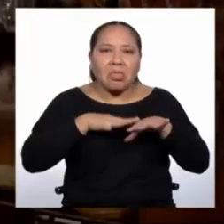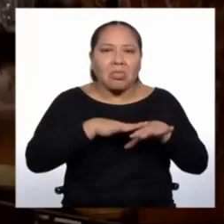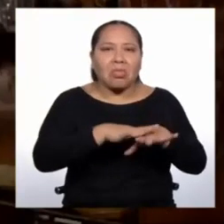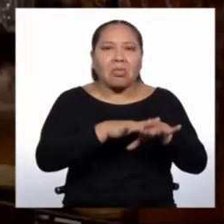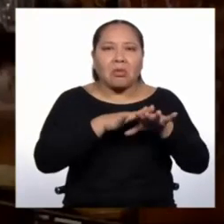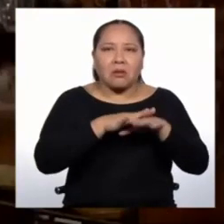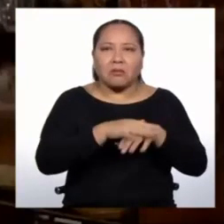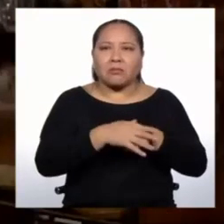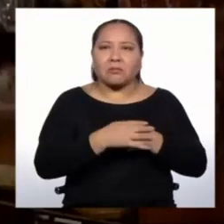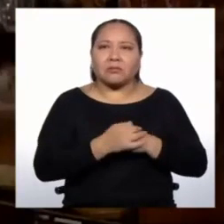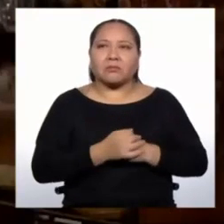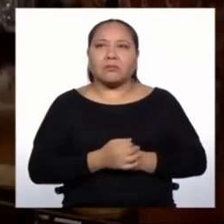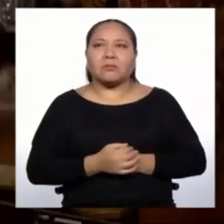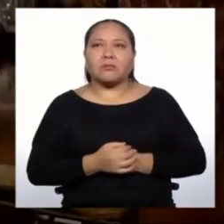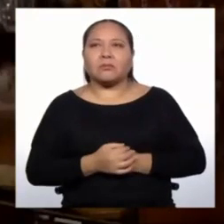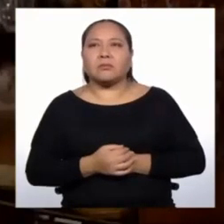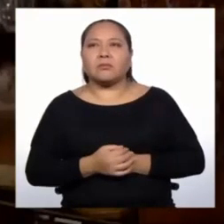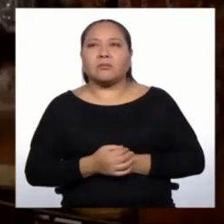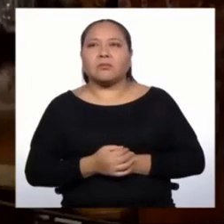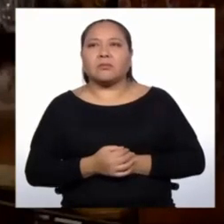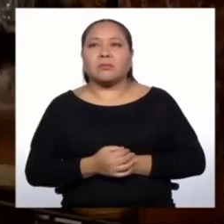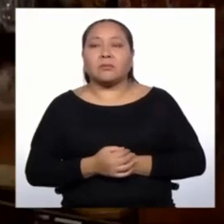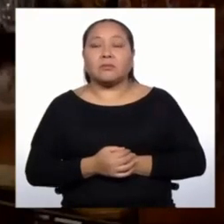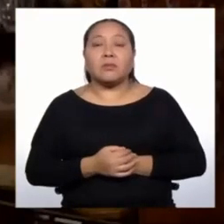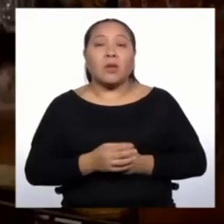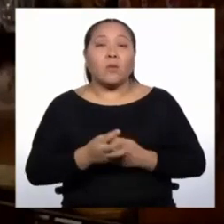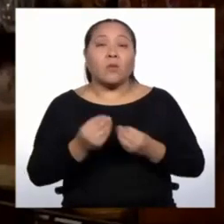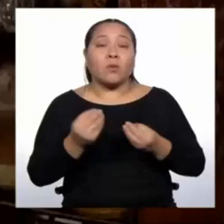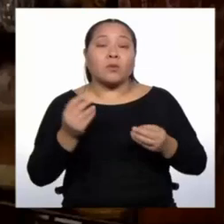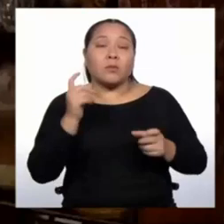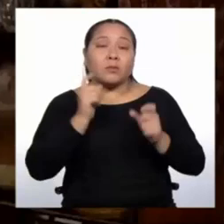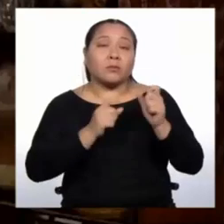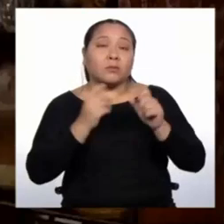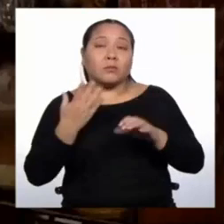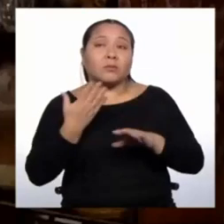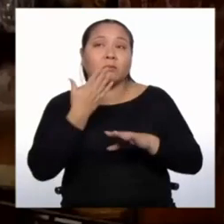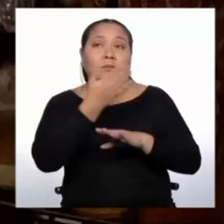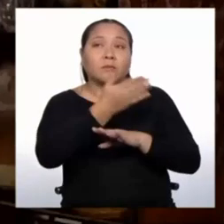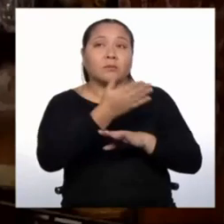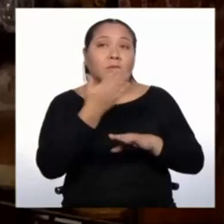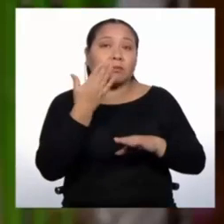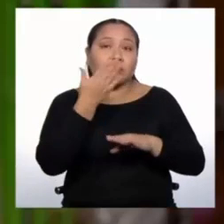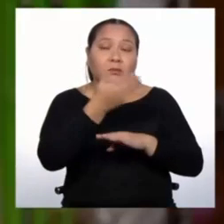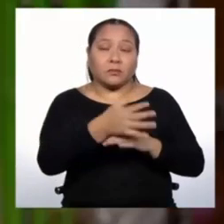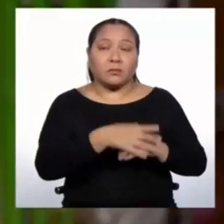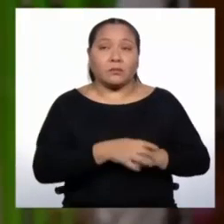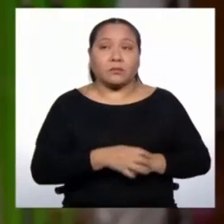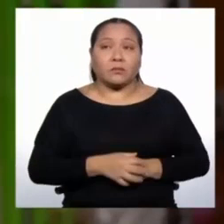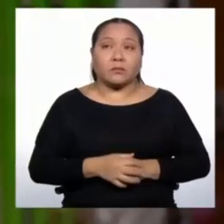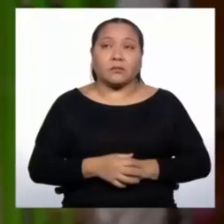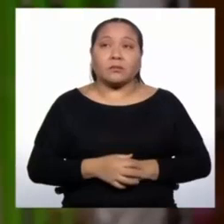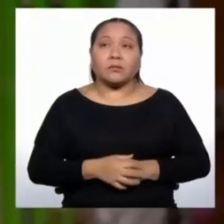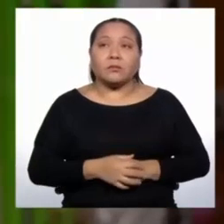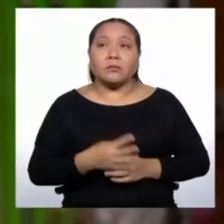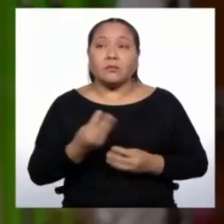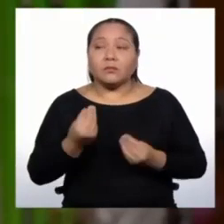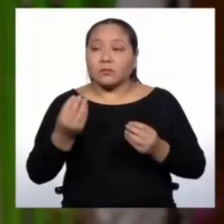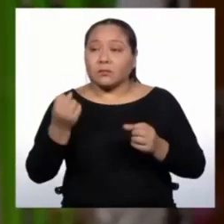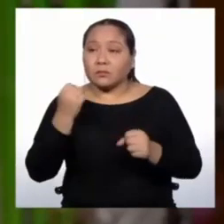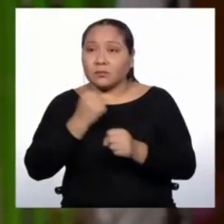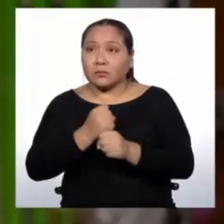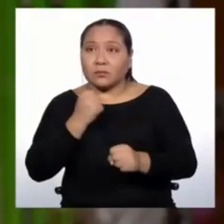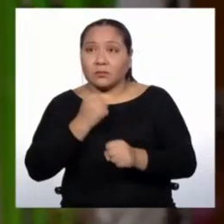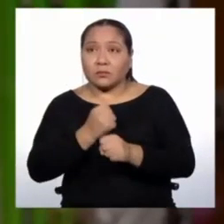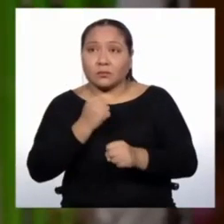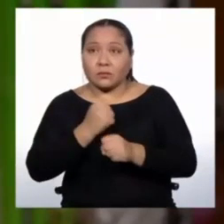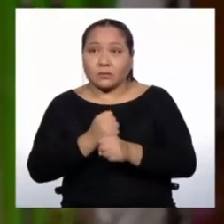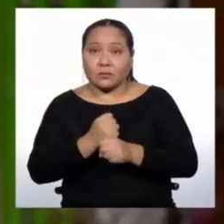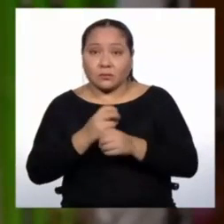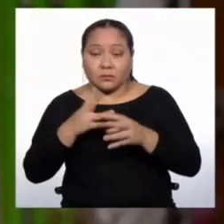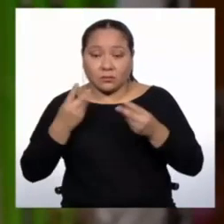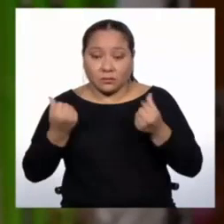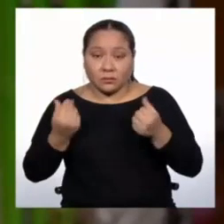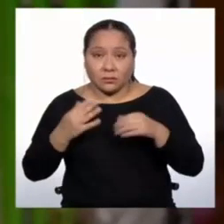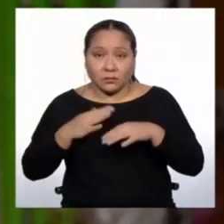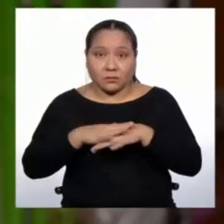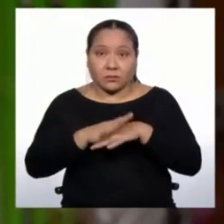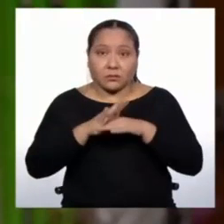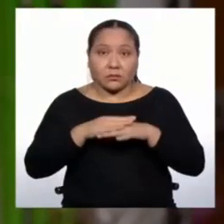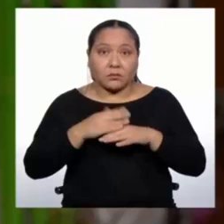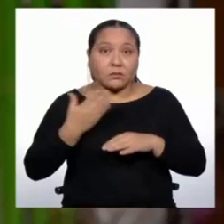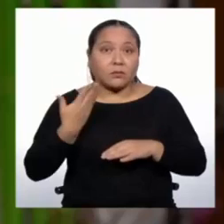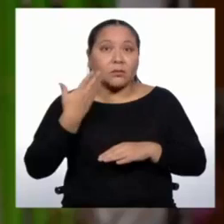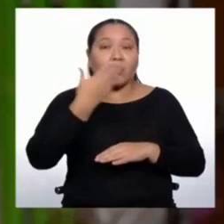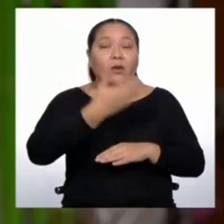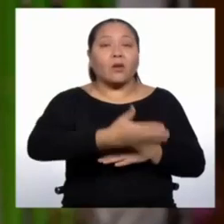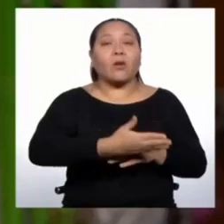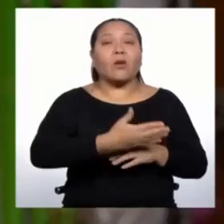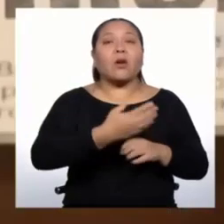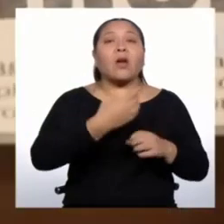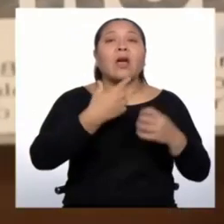hicieron los pastores de ovejas de las partes altas del Perú. Muchos trabajadores manuales que se fueron a Patterson, que era